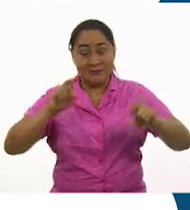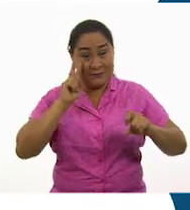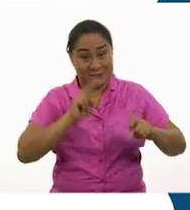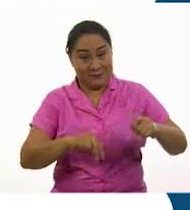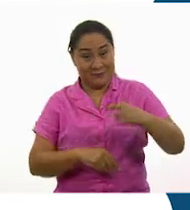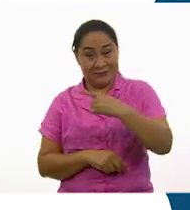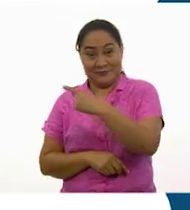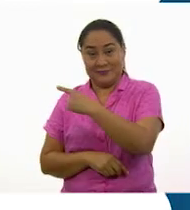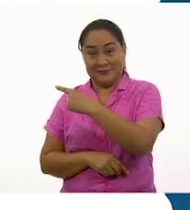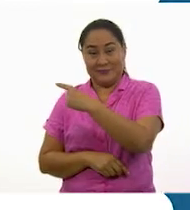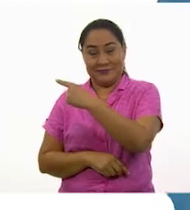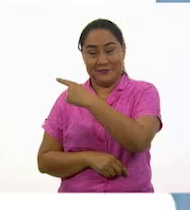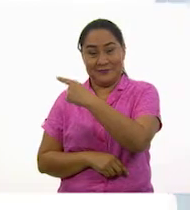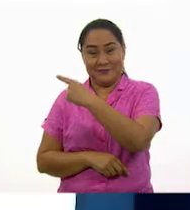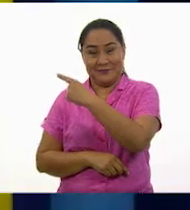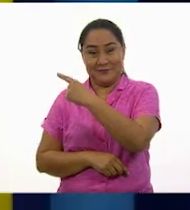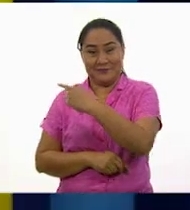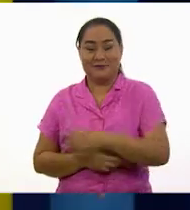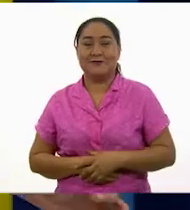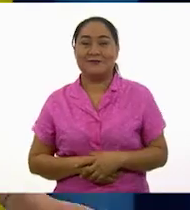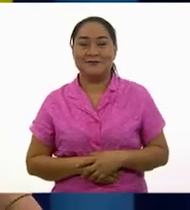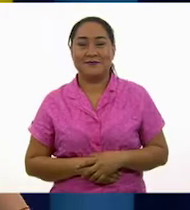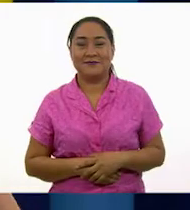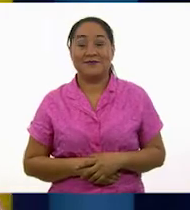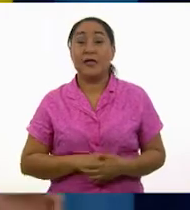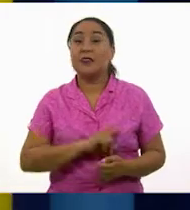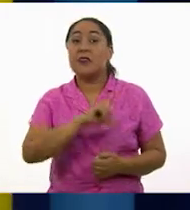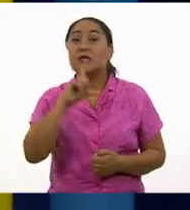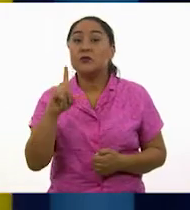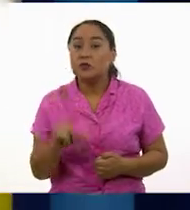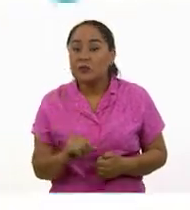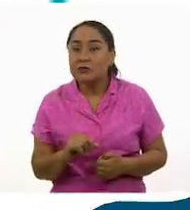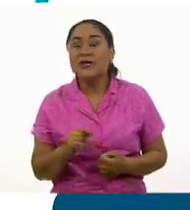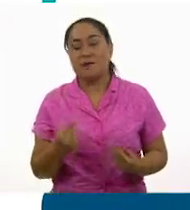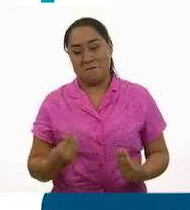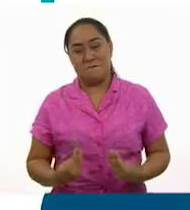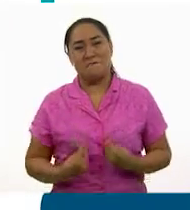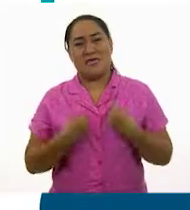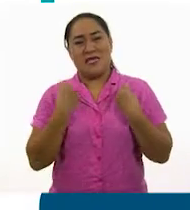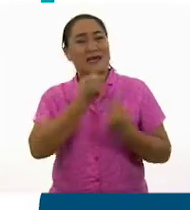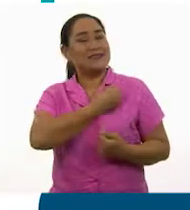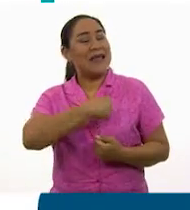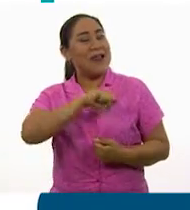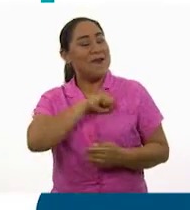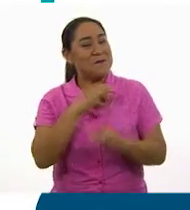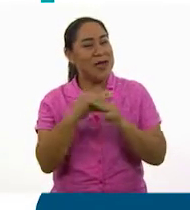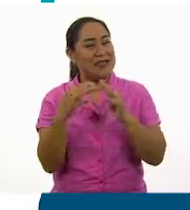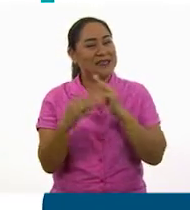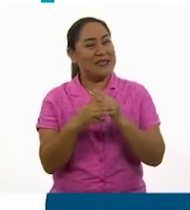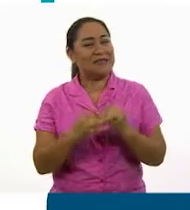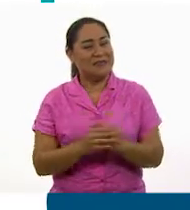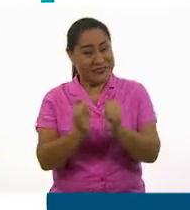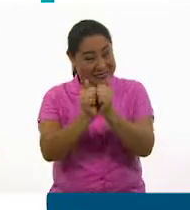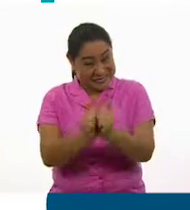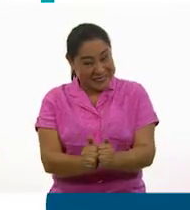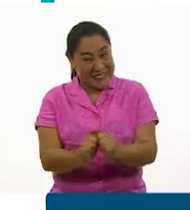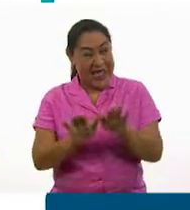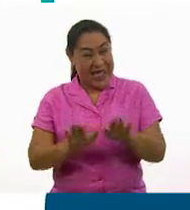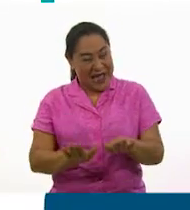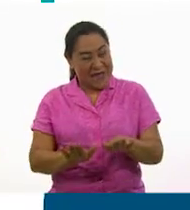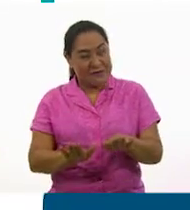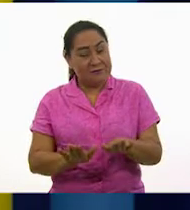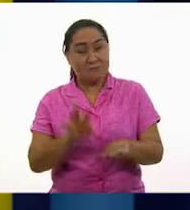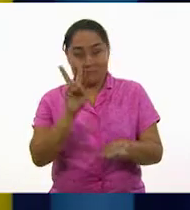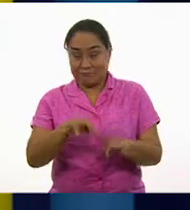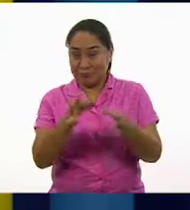.mx A continuación, vida saludable. No se muevan de su lugar. Tenemos